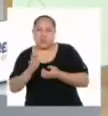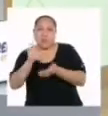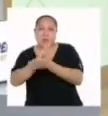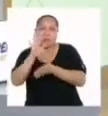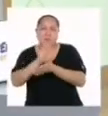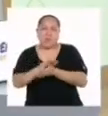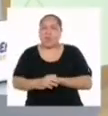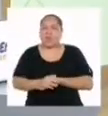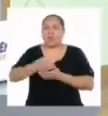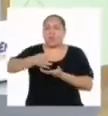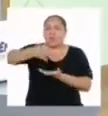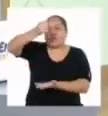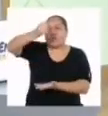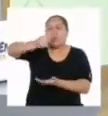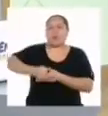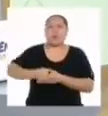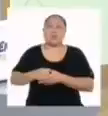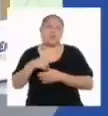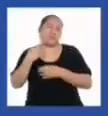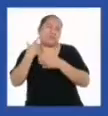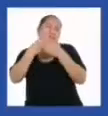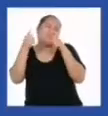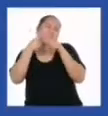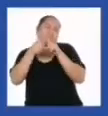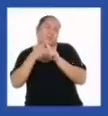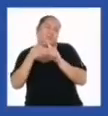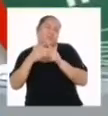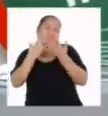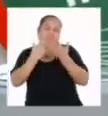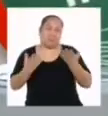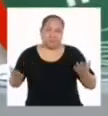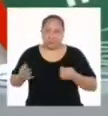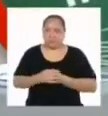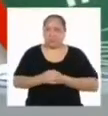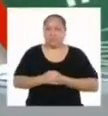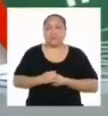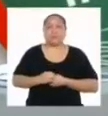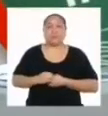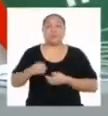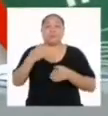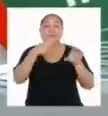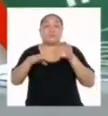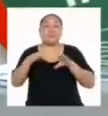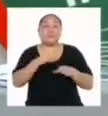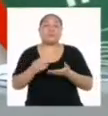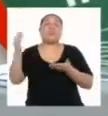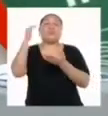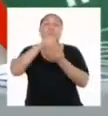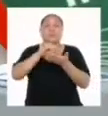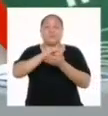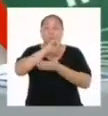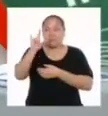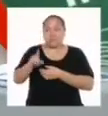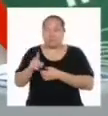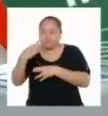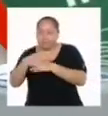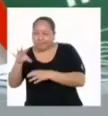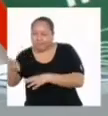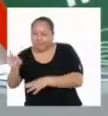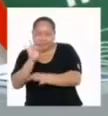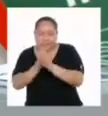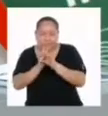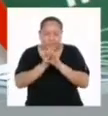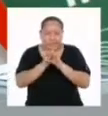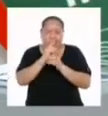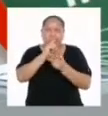botellas o lata, entre otro montón de cosas. Lo que hacemos al reutilizarlas de maneras creativas